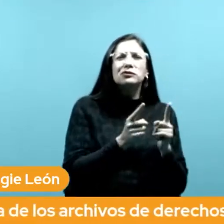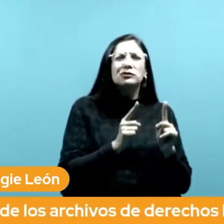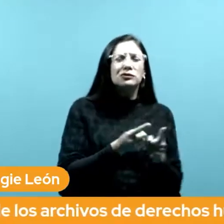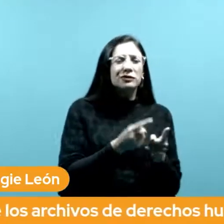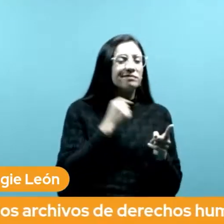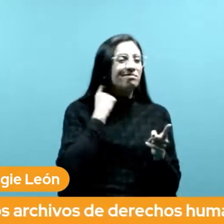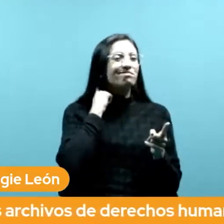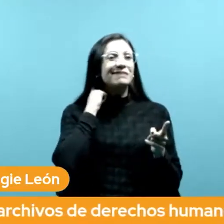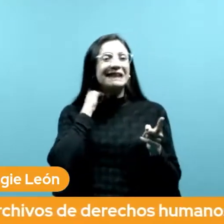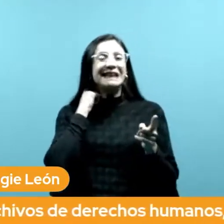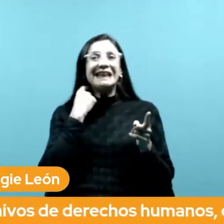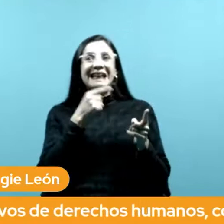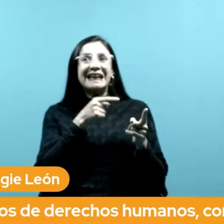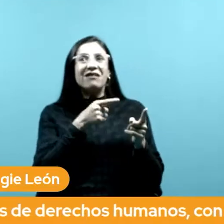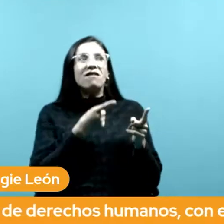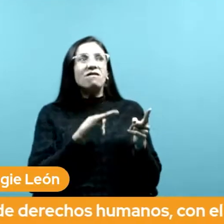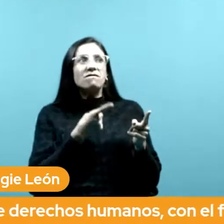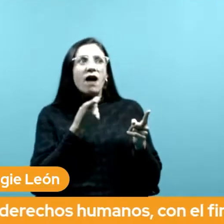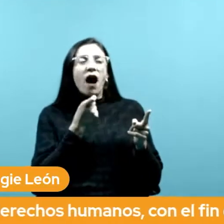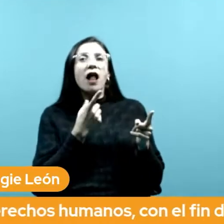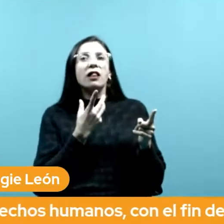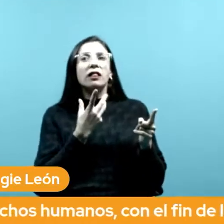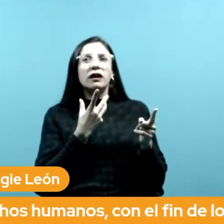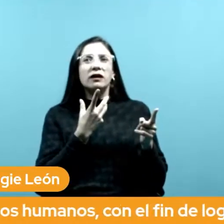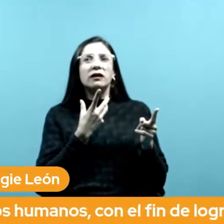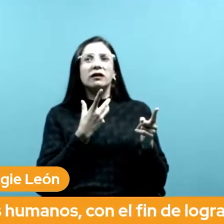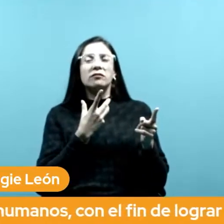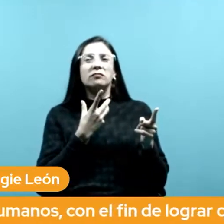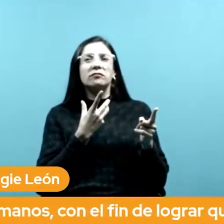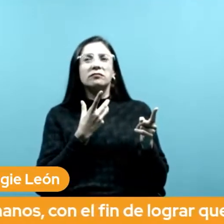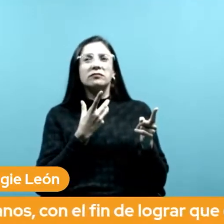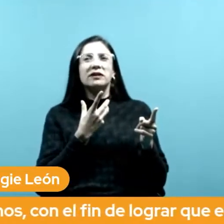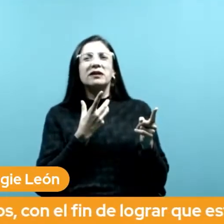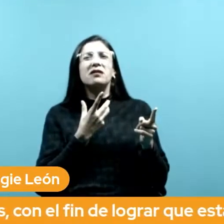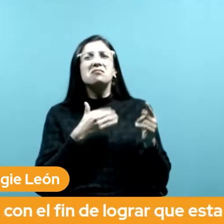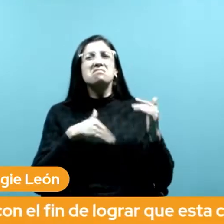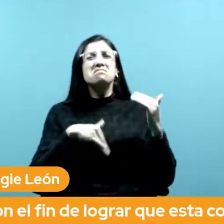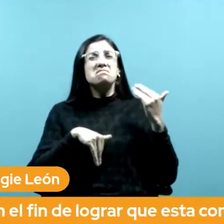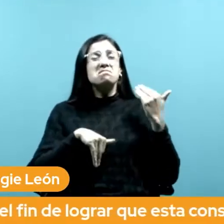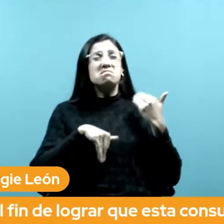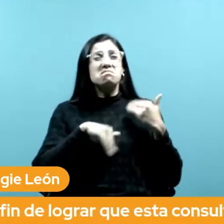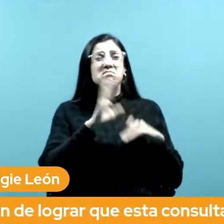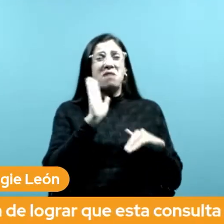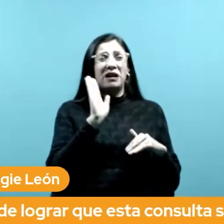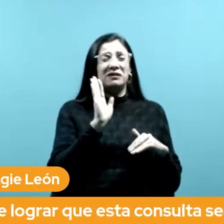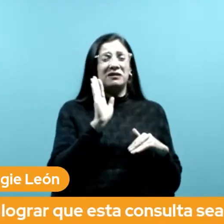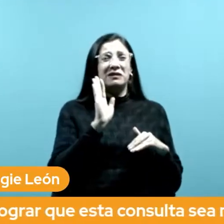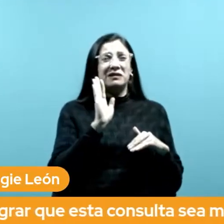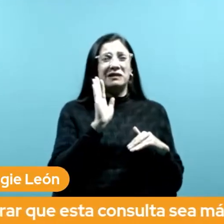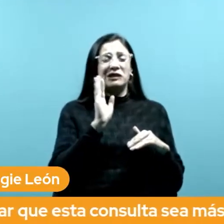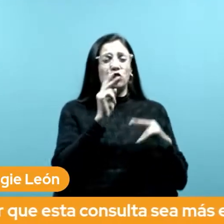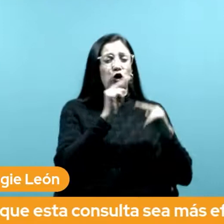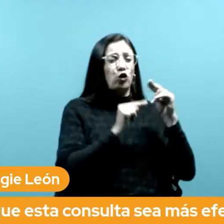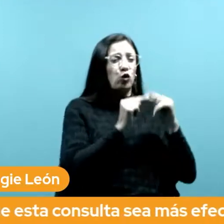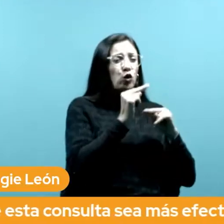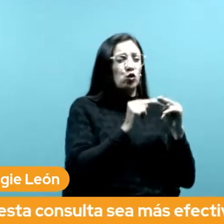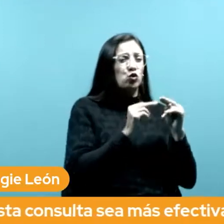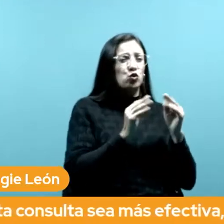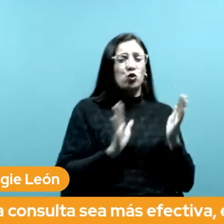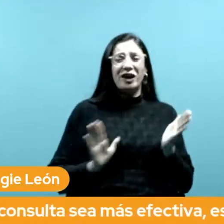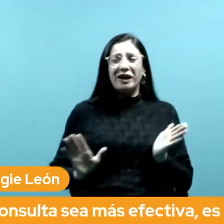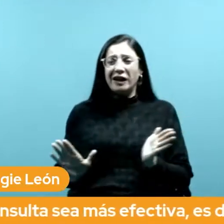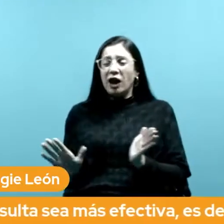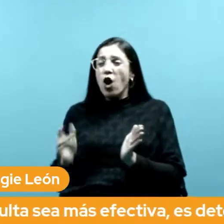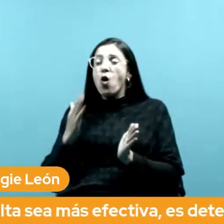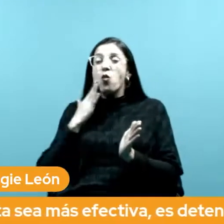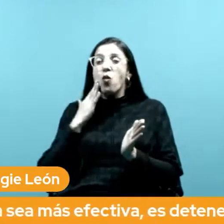sutilezas porque la mayor parte de los datos se construyen en el proceso burocrático como señalábamos antes ¿no? la reconstrucción de